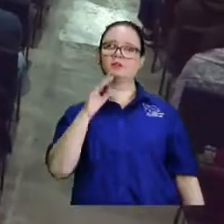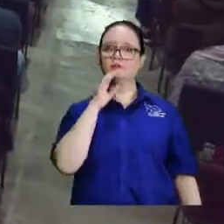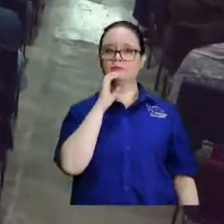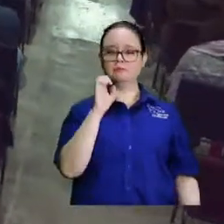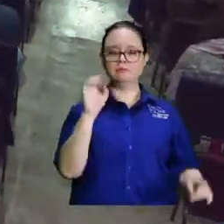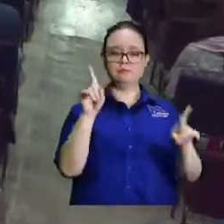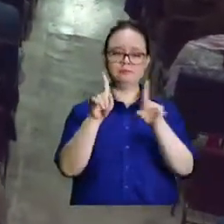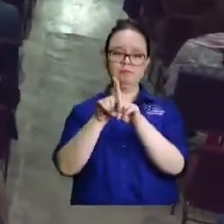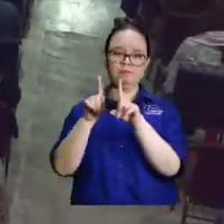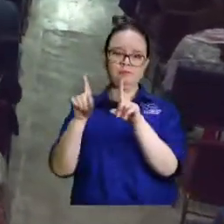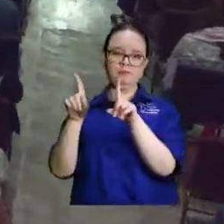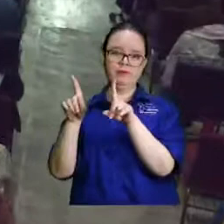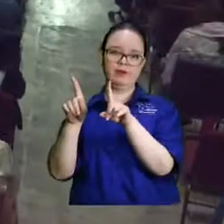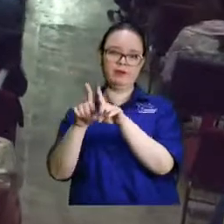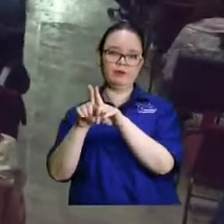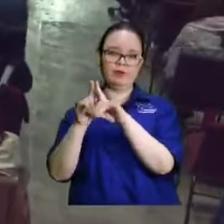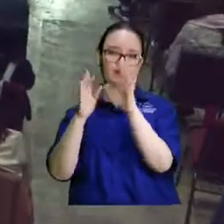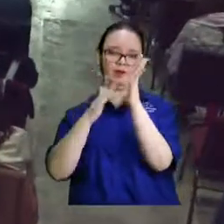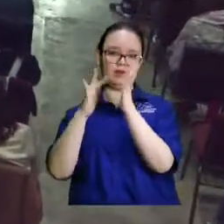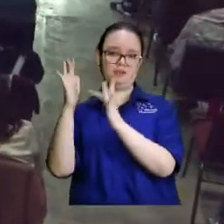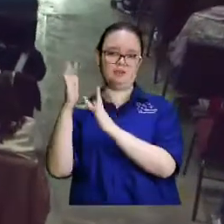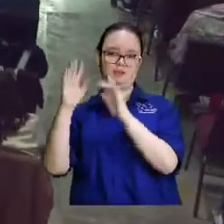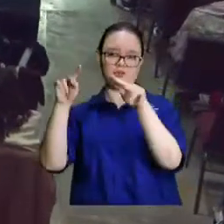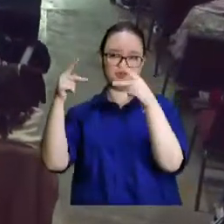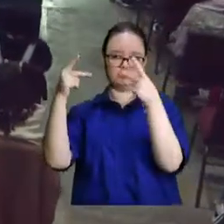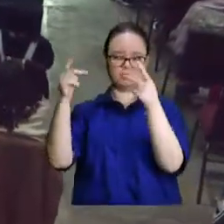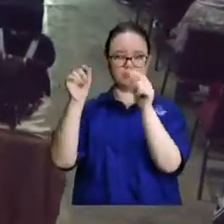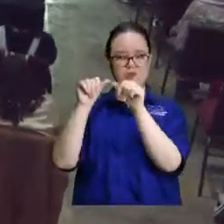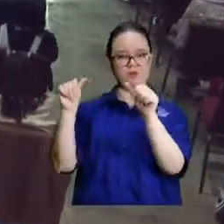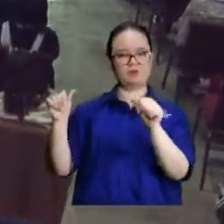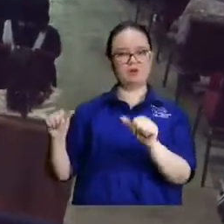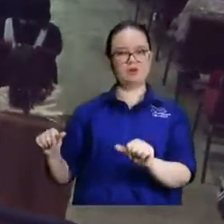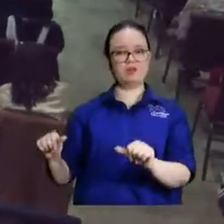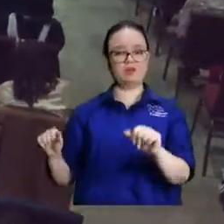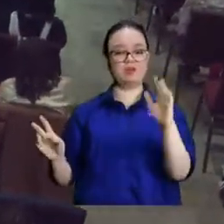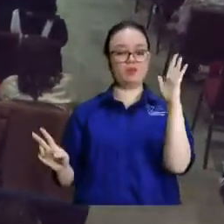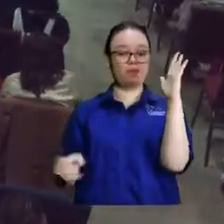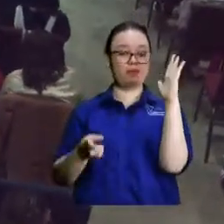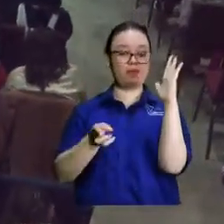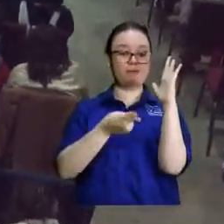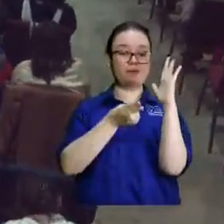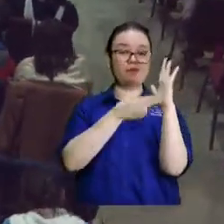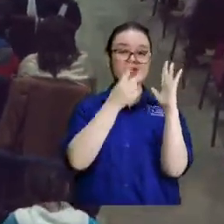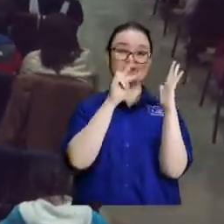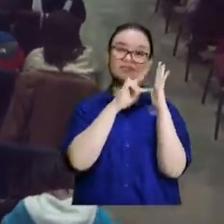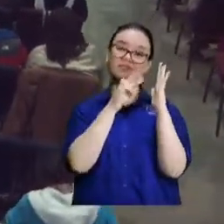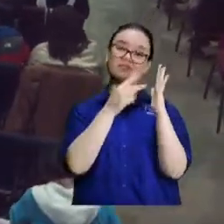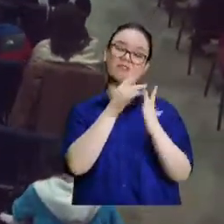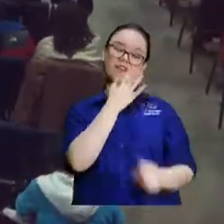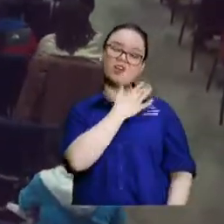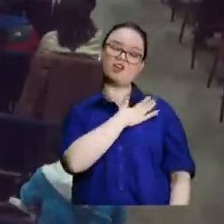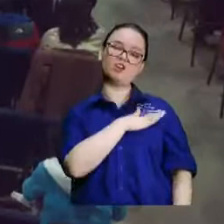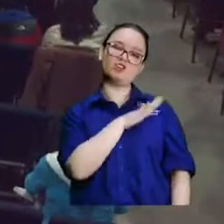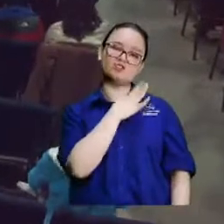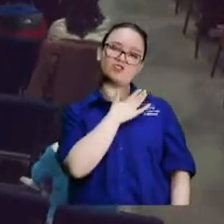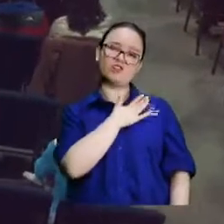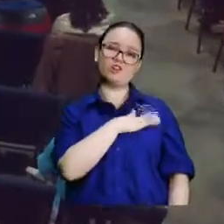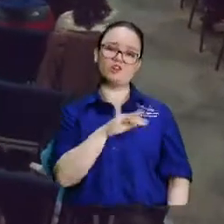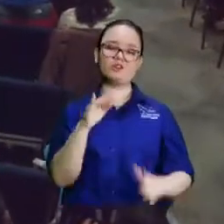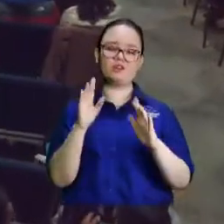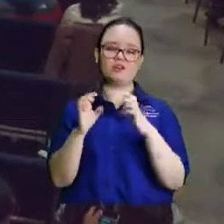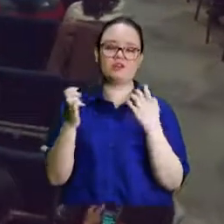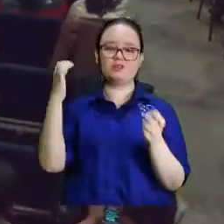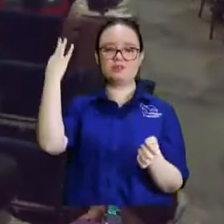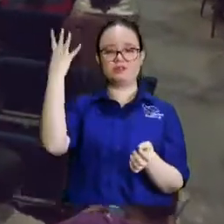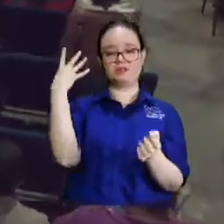altar. Nehemias es figura del Espíritu Santo. Es más, Nehemias quiere decir consolador. Entonces, es el Espíritu Santo